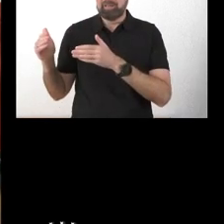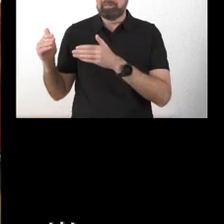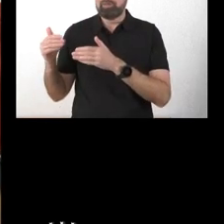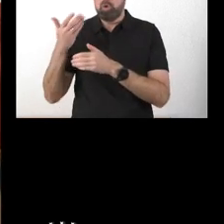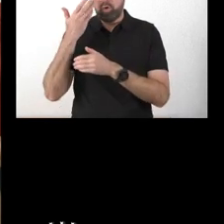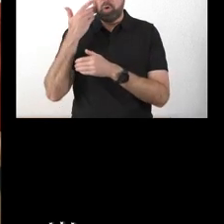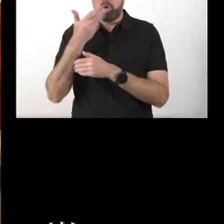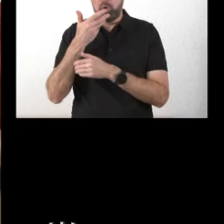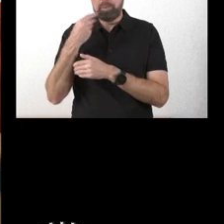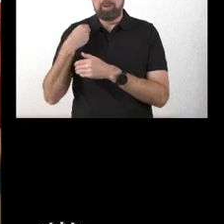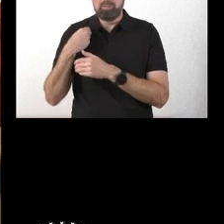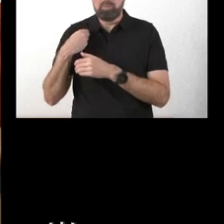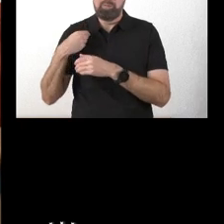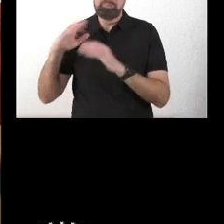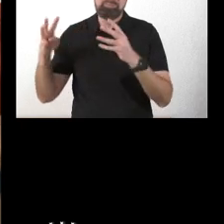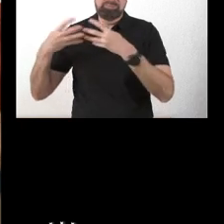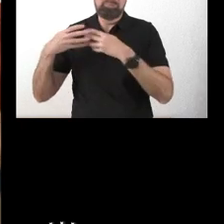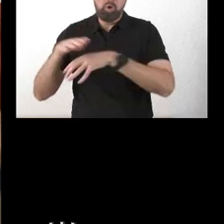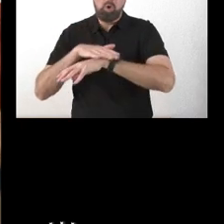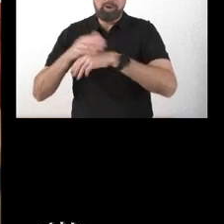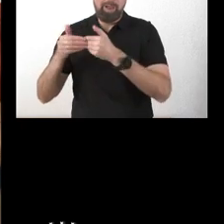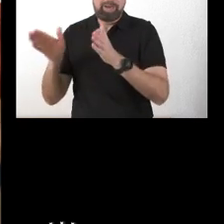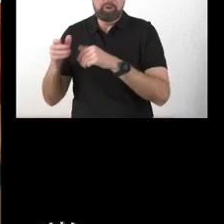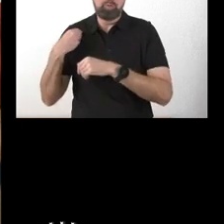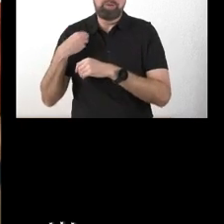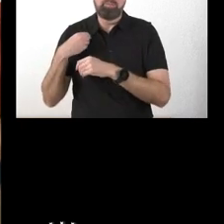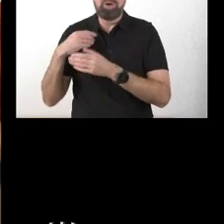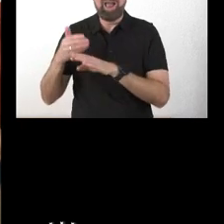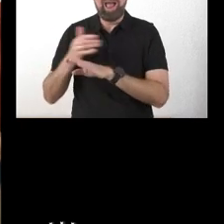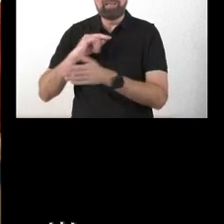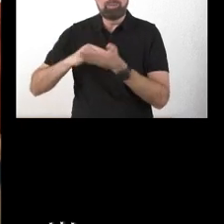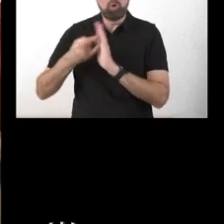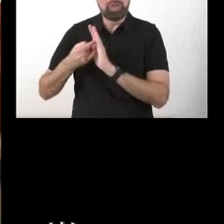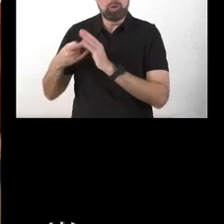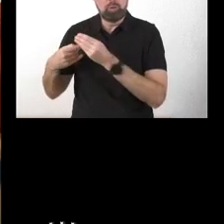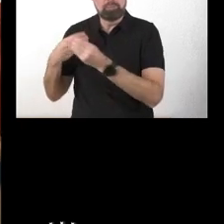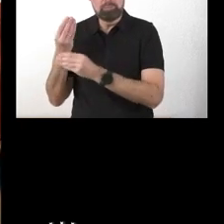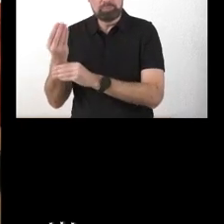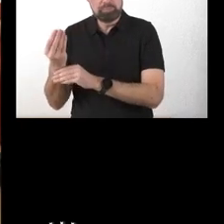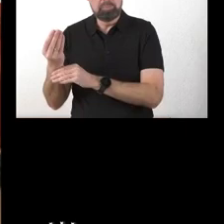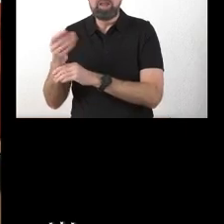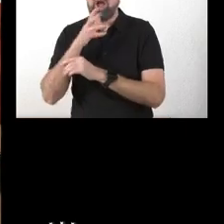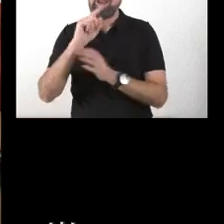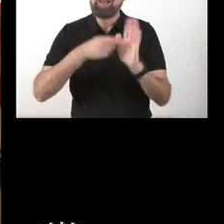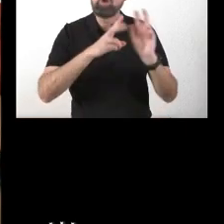¿qué novedades presenta este anteproyecto sobre el que ya se había conocido en el Gobierno abierto? Gracias.